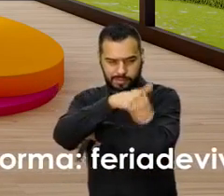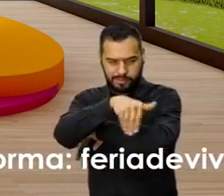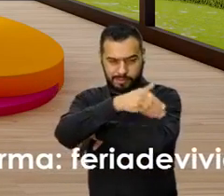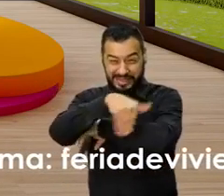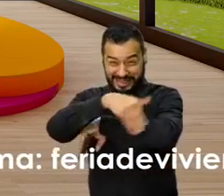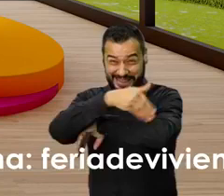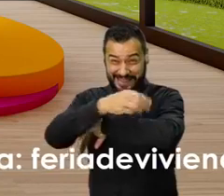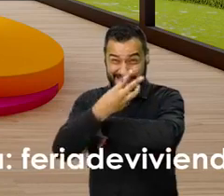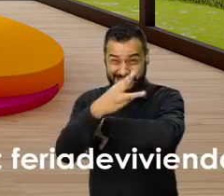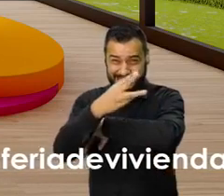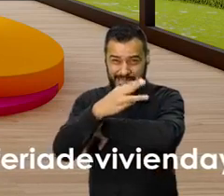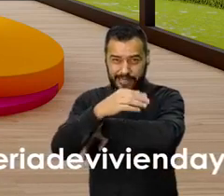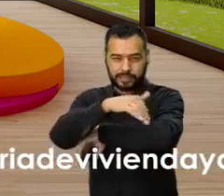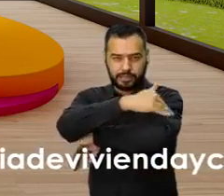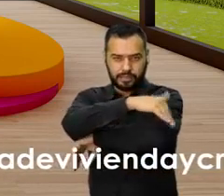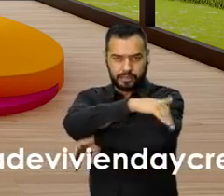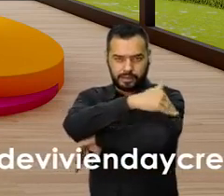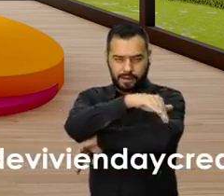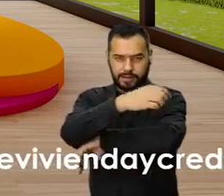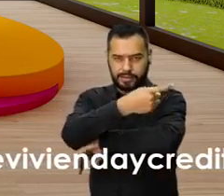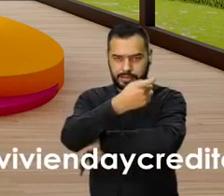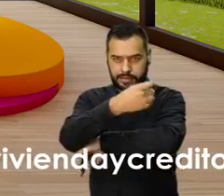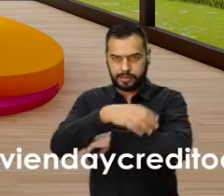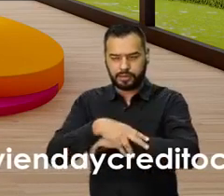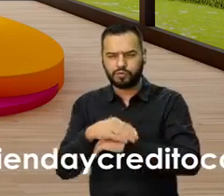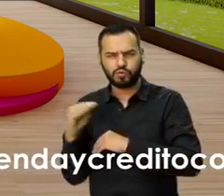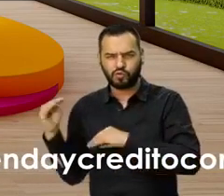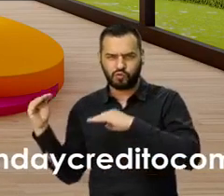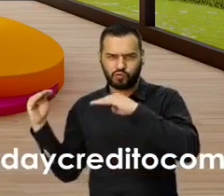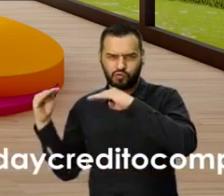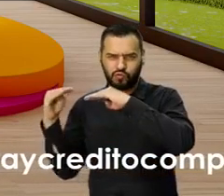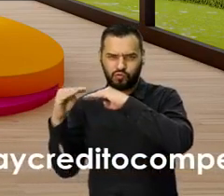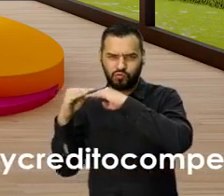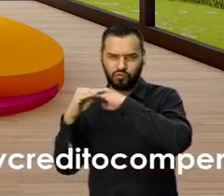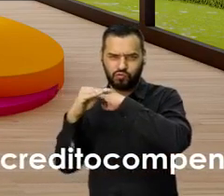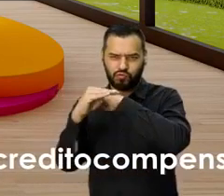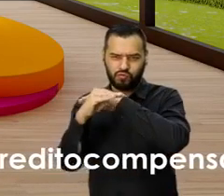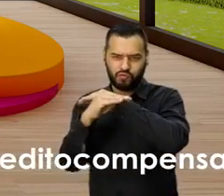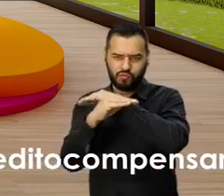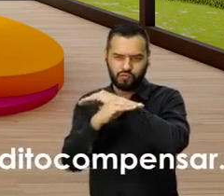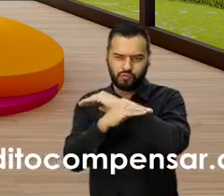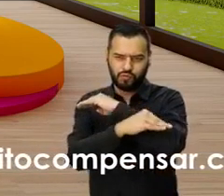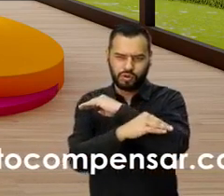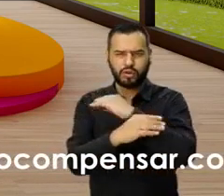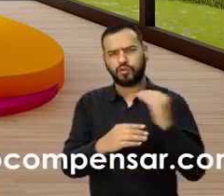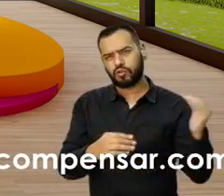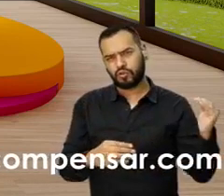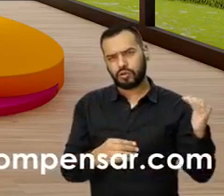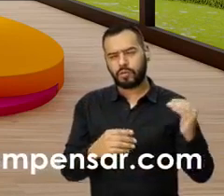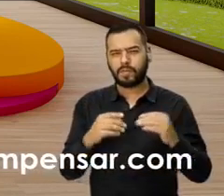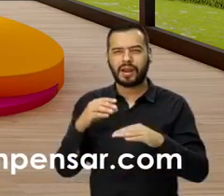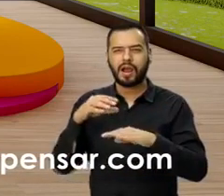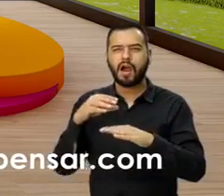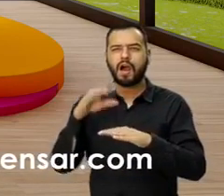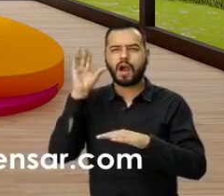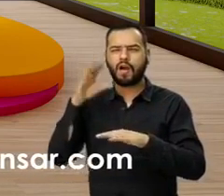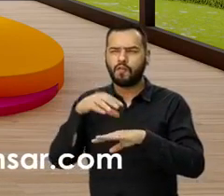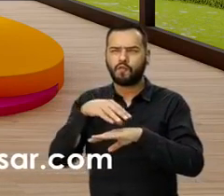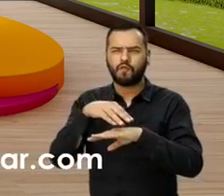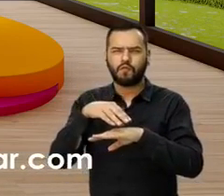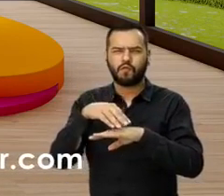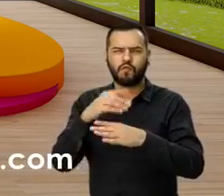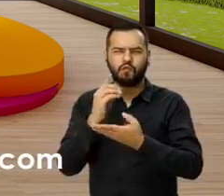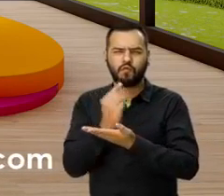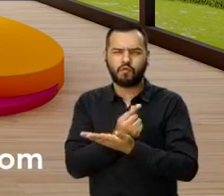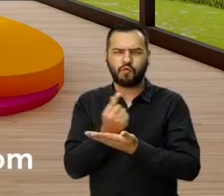Correcto. ¿Cierto? Perfecto. Calle 100, sí, es que va uno por la vía, normalmente como si fuera para Funza, o para